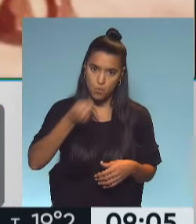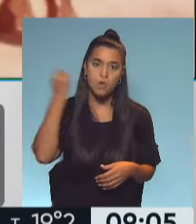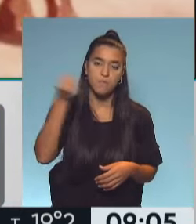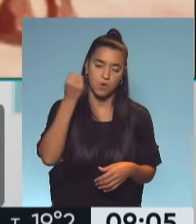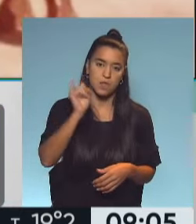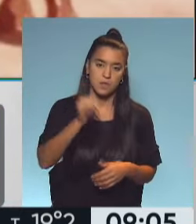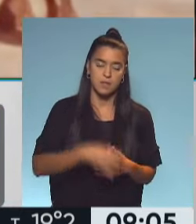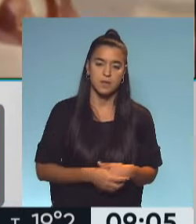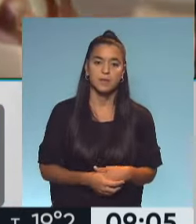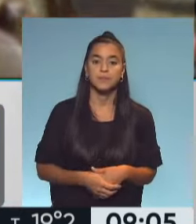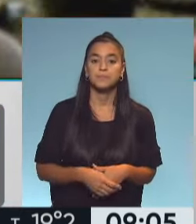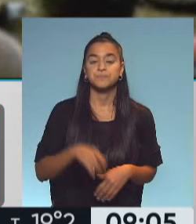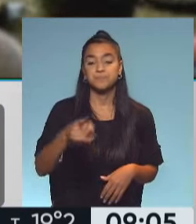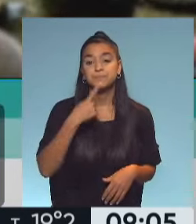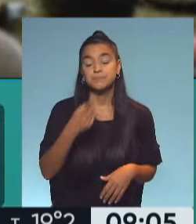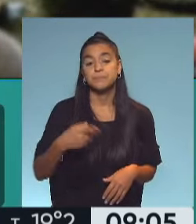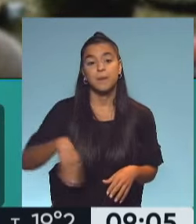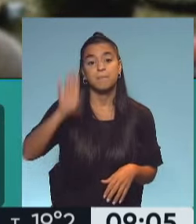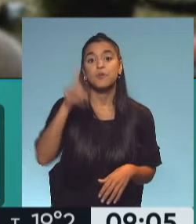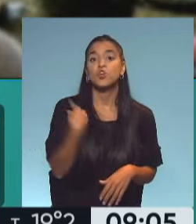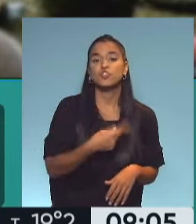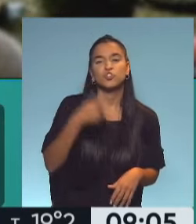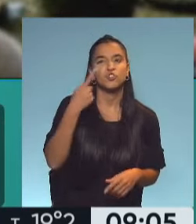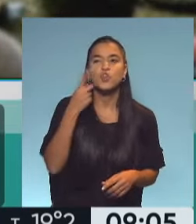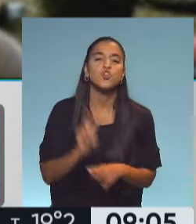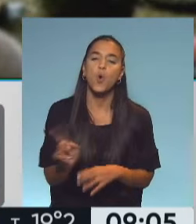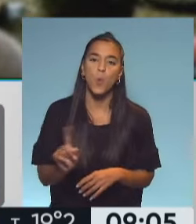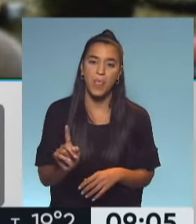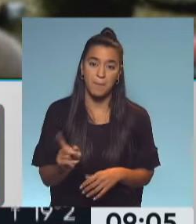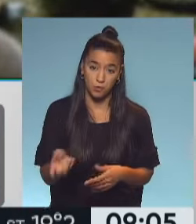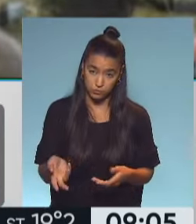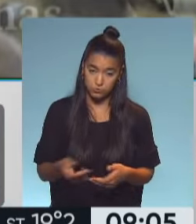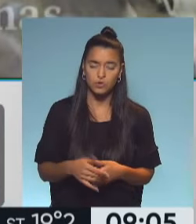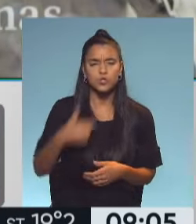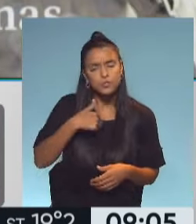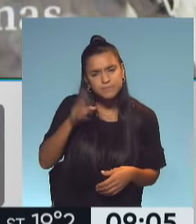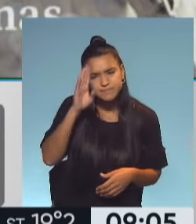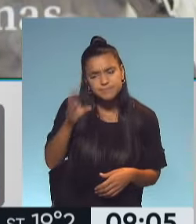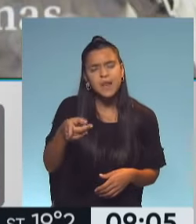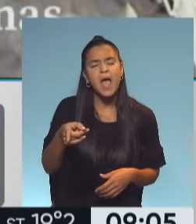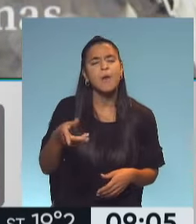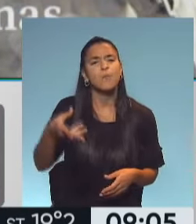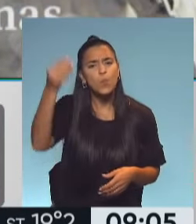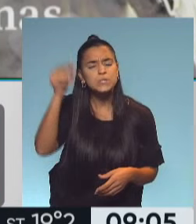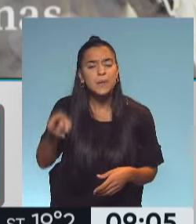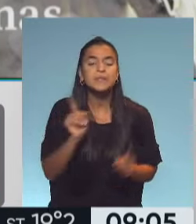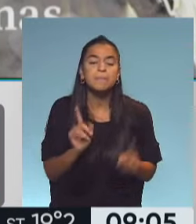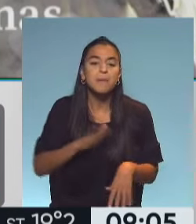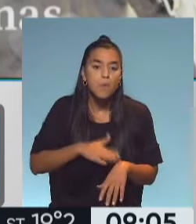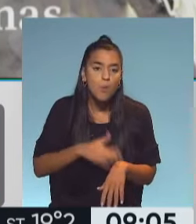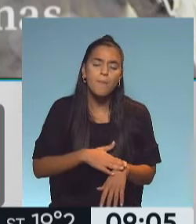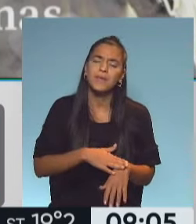y es la que más descuidamos. Así es, yo te escuchaba decir que muchas veces en ese momento